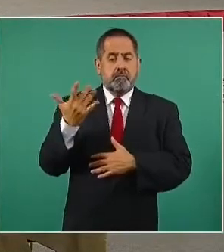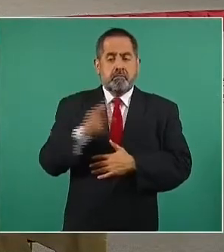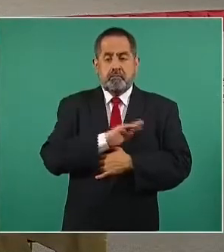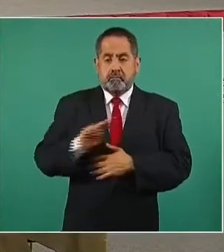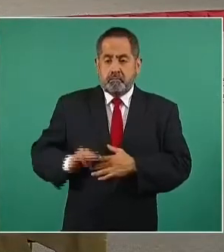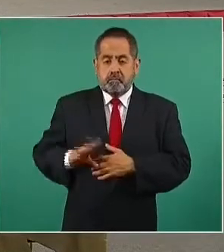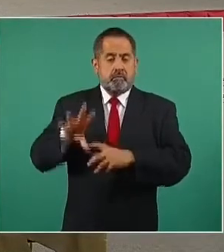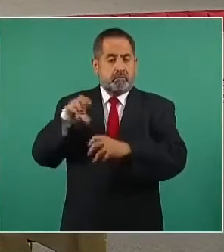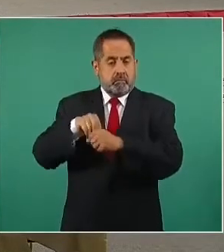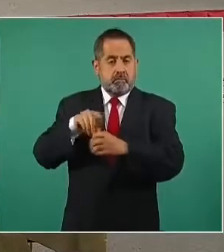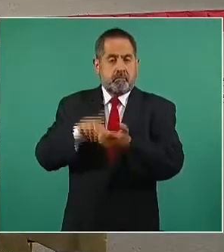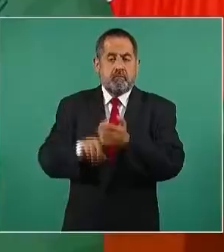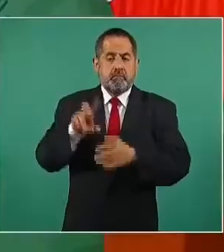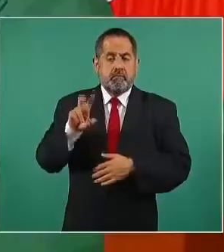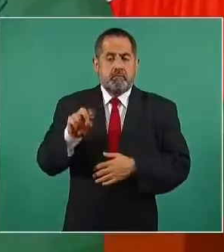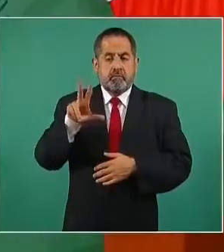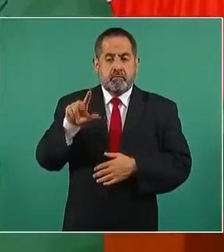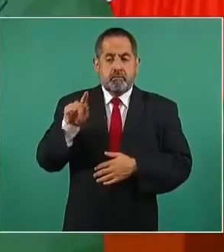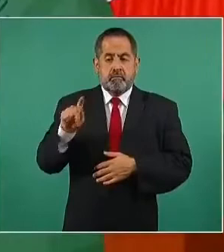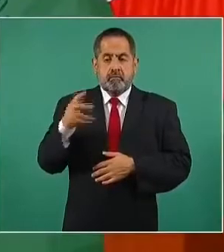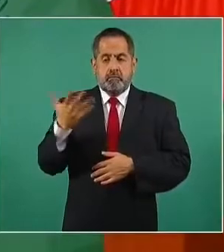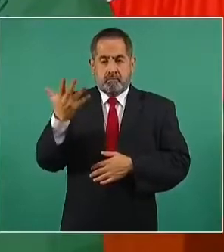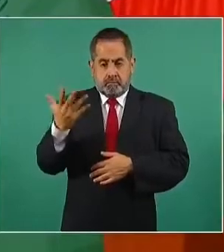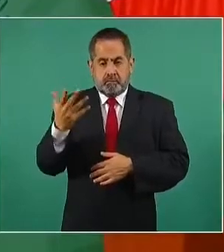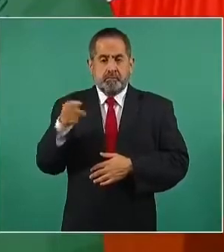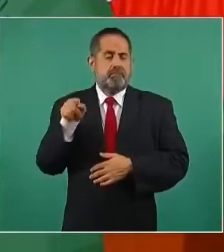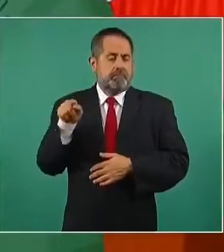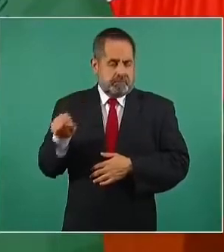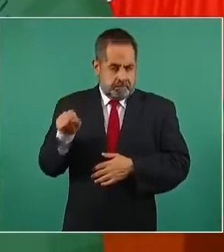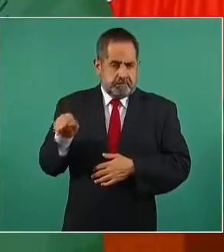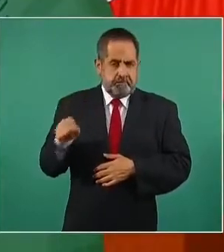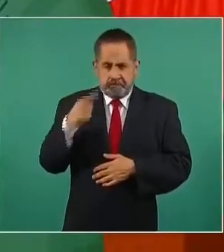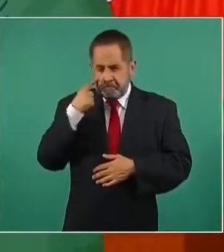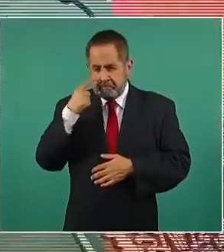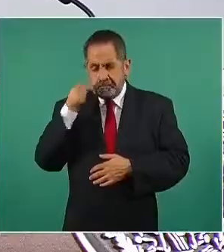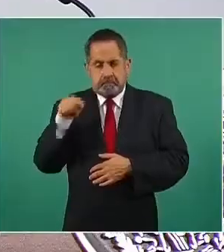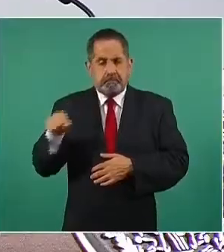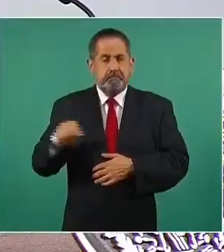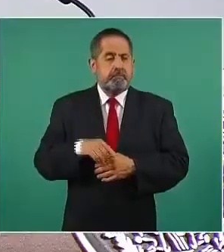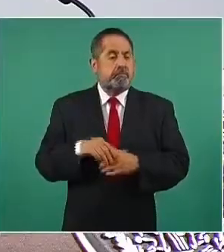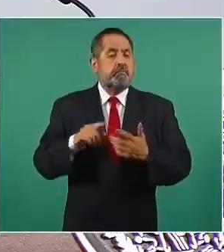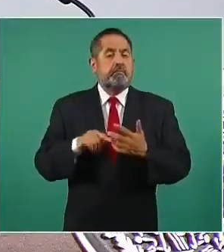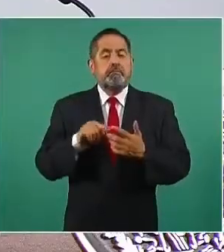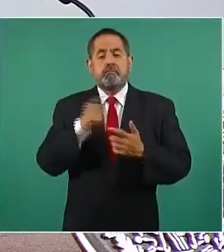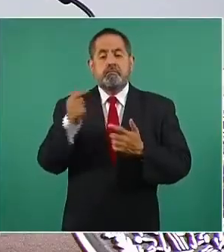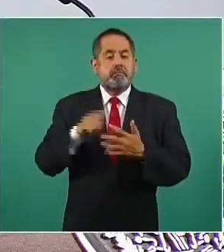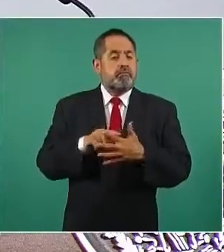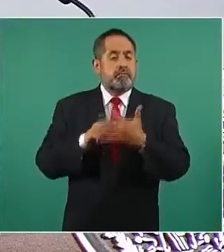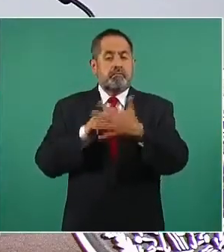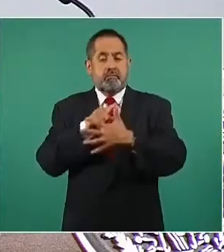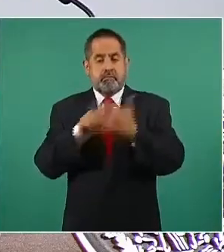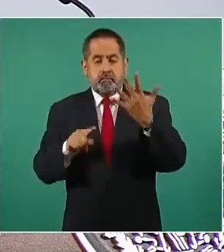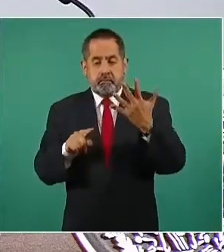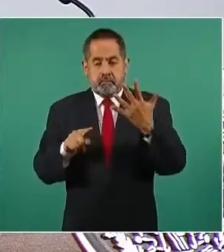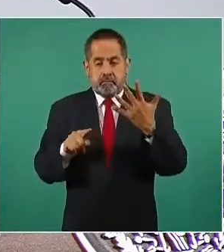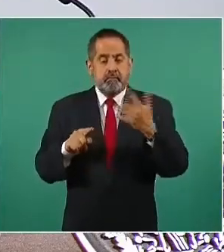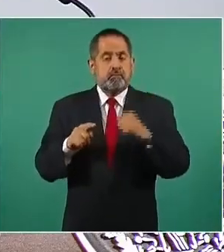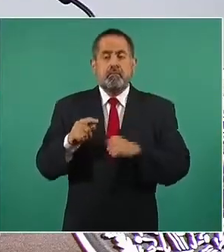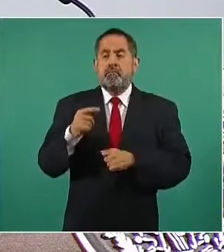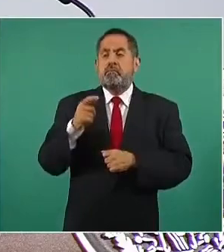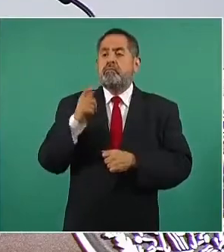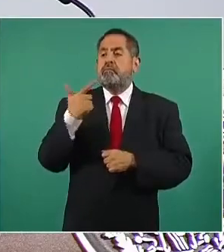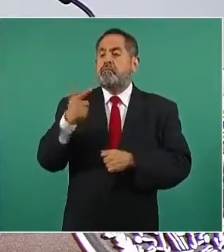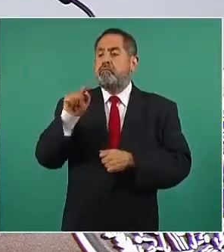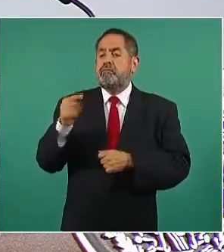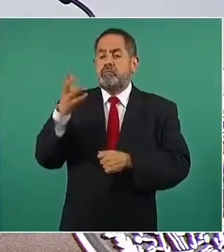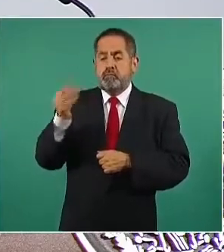el 38.5% de los casos y 5 más tienen el 7.9%